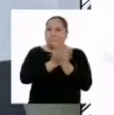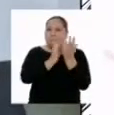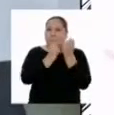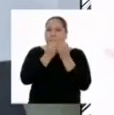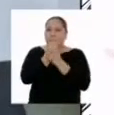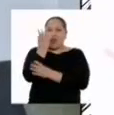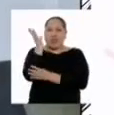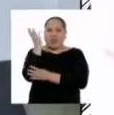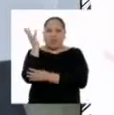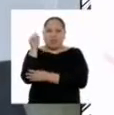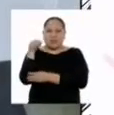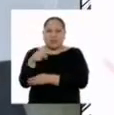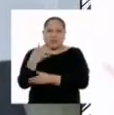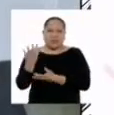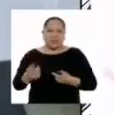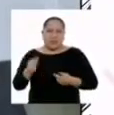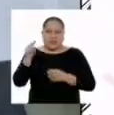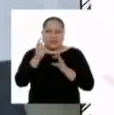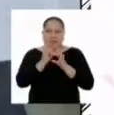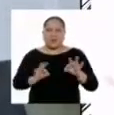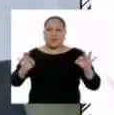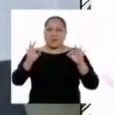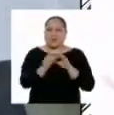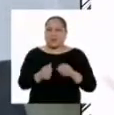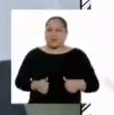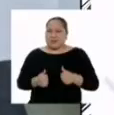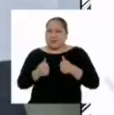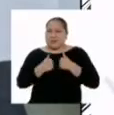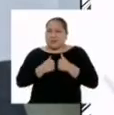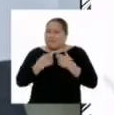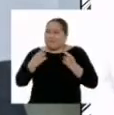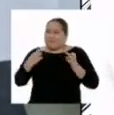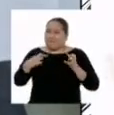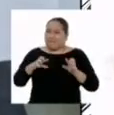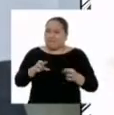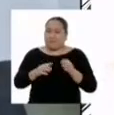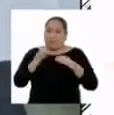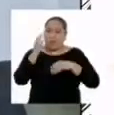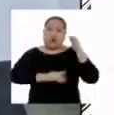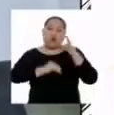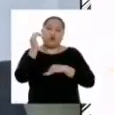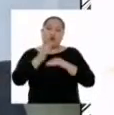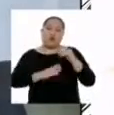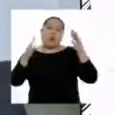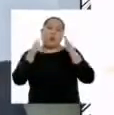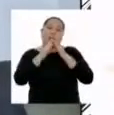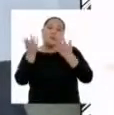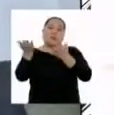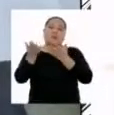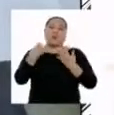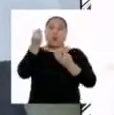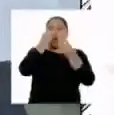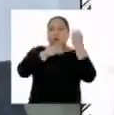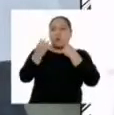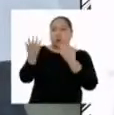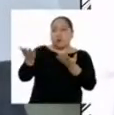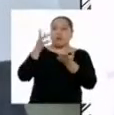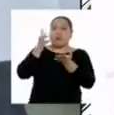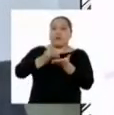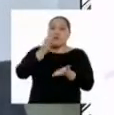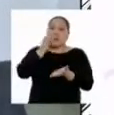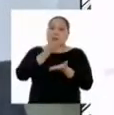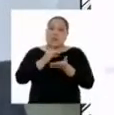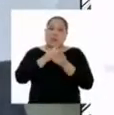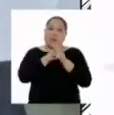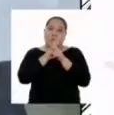Y es que las plantas son muy importantes en nuestra vida, porque nos permiten construir casas, nos dan alimentos, nos dan medicinas para